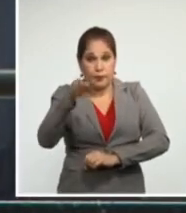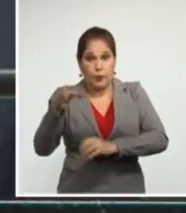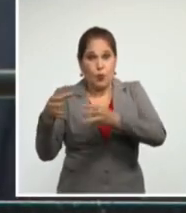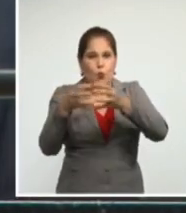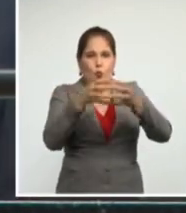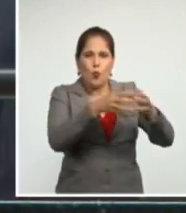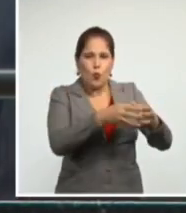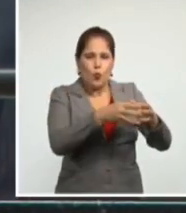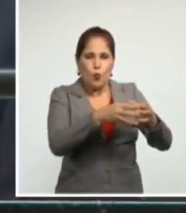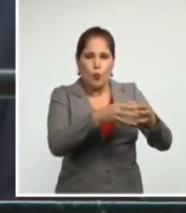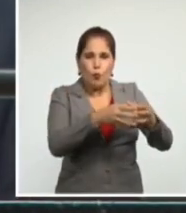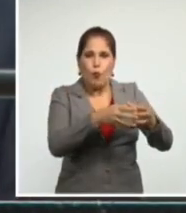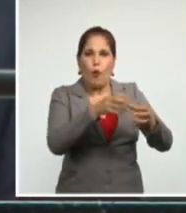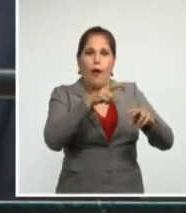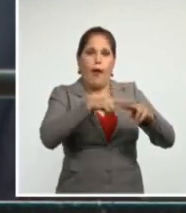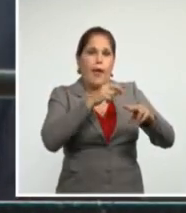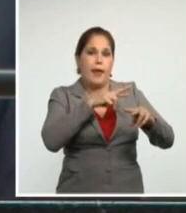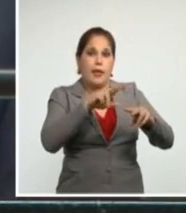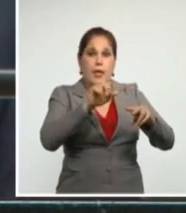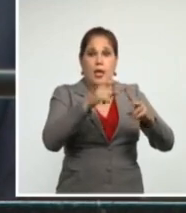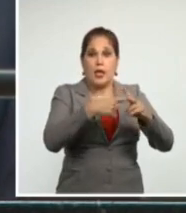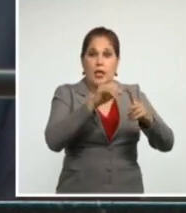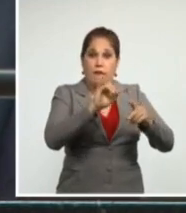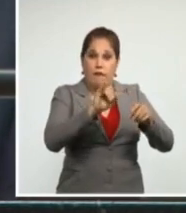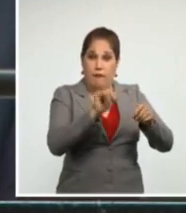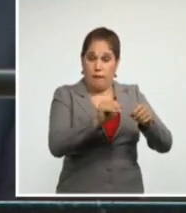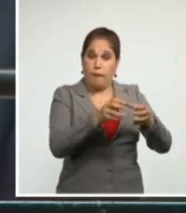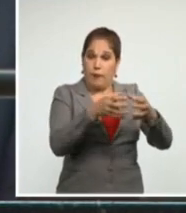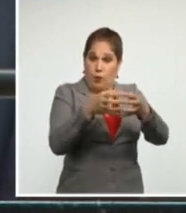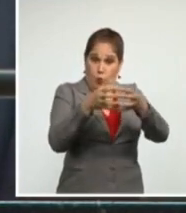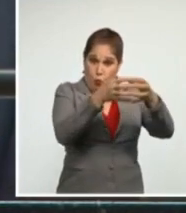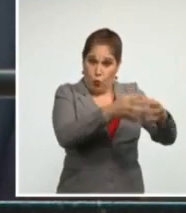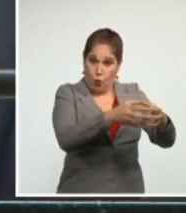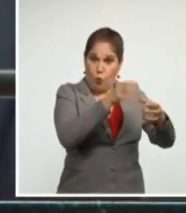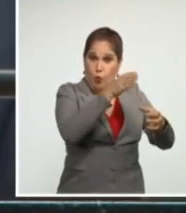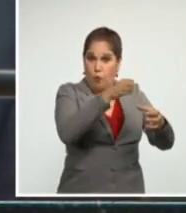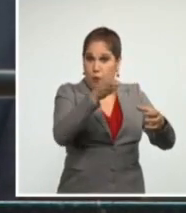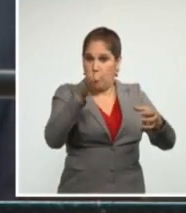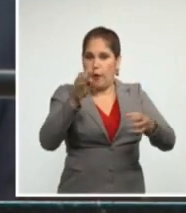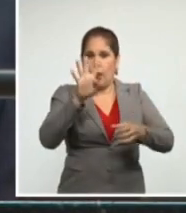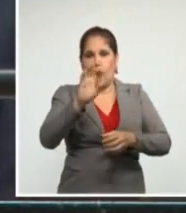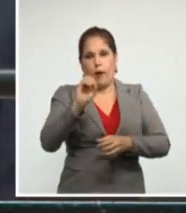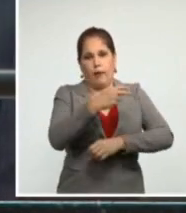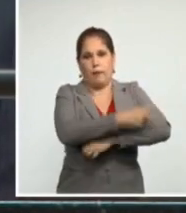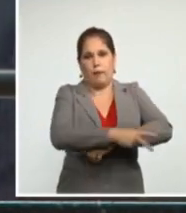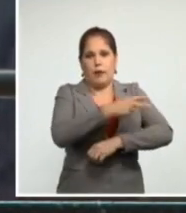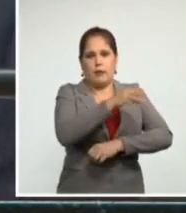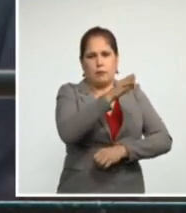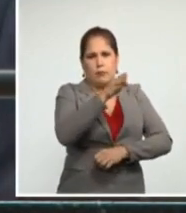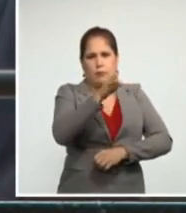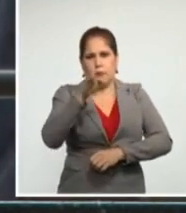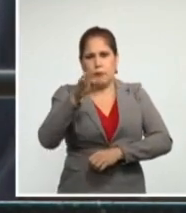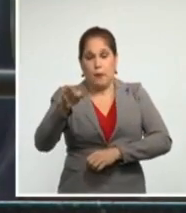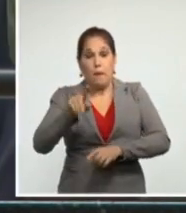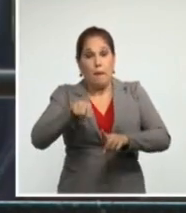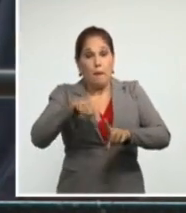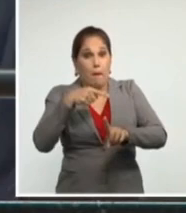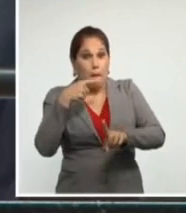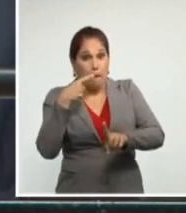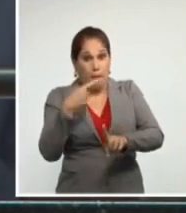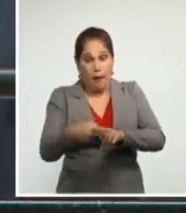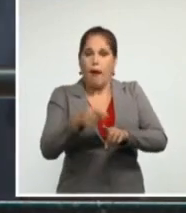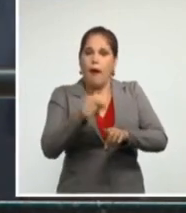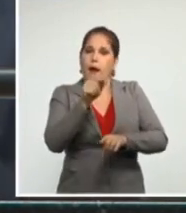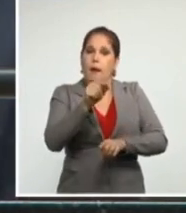internacional Henry Riff a 40 países o territorios quienes se sumaron a los